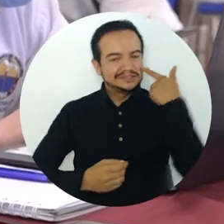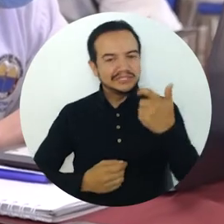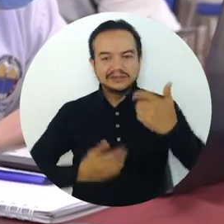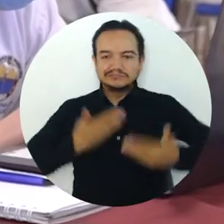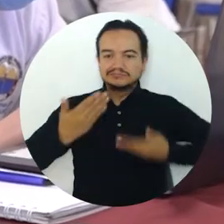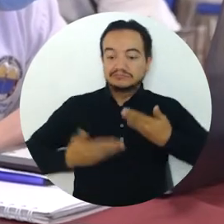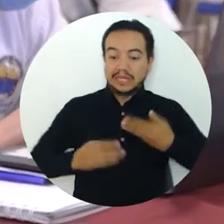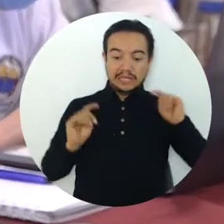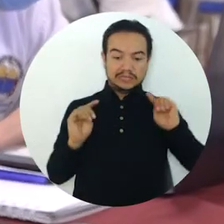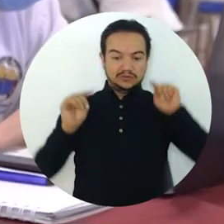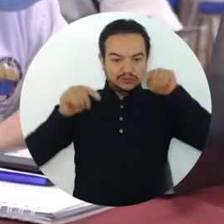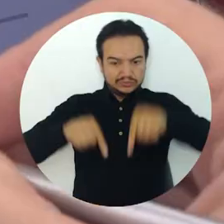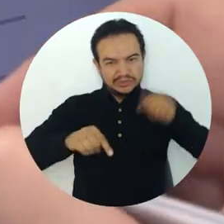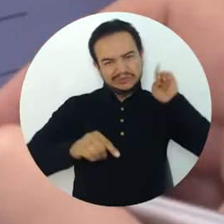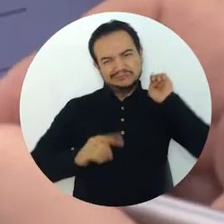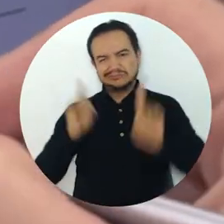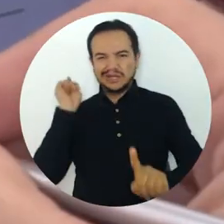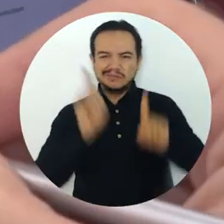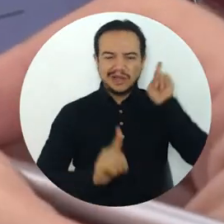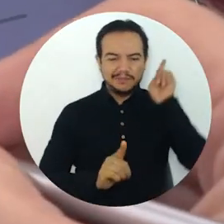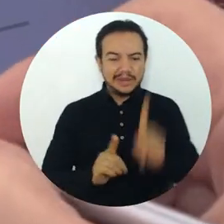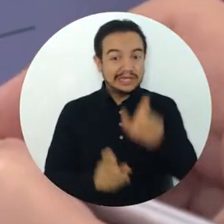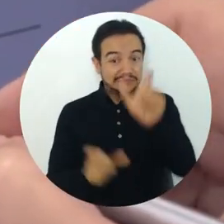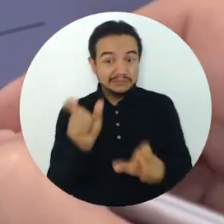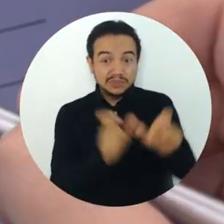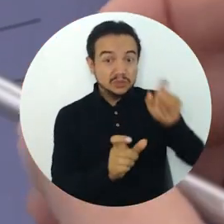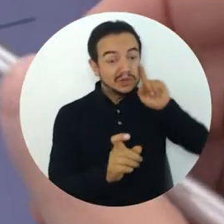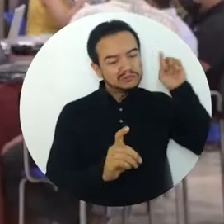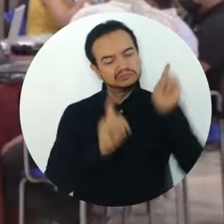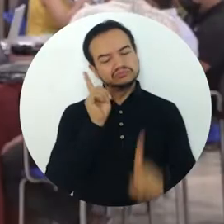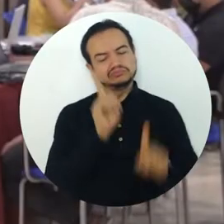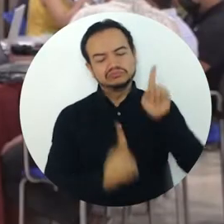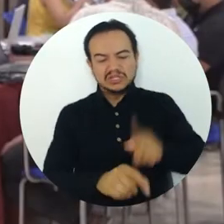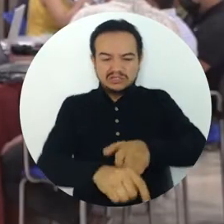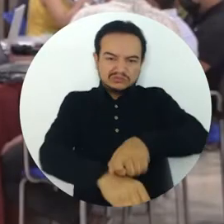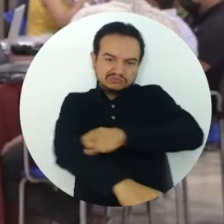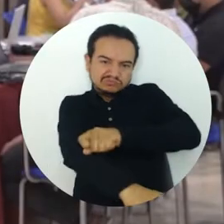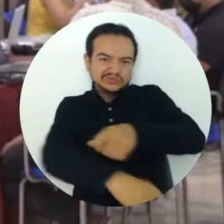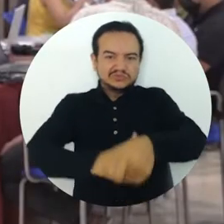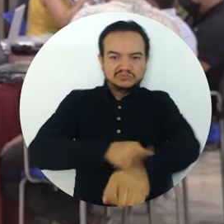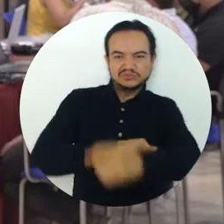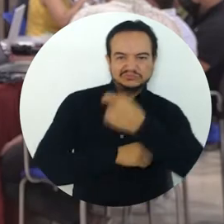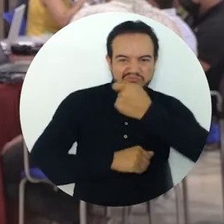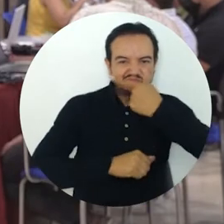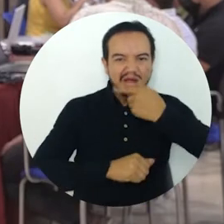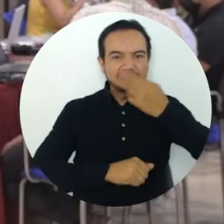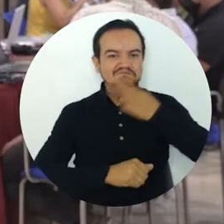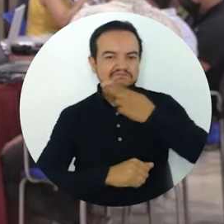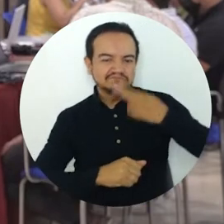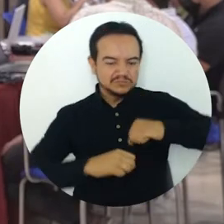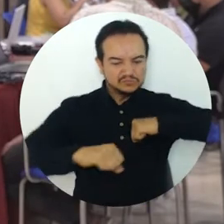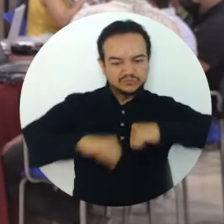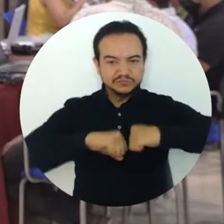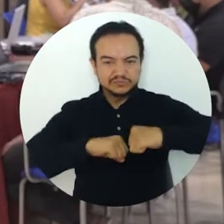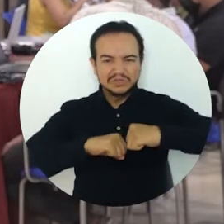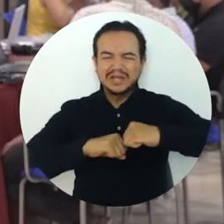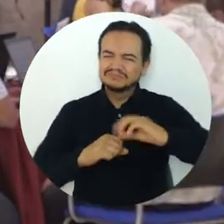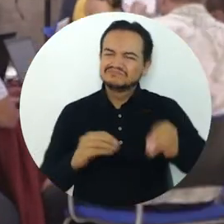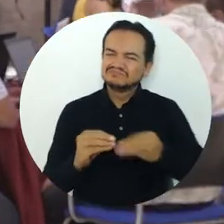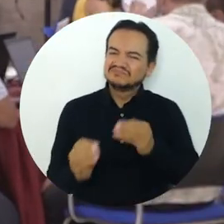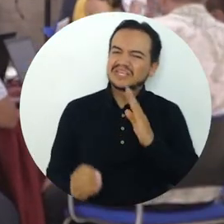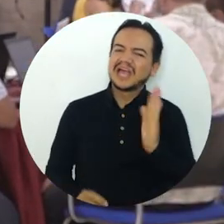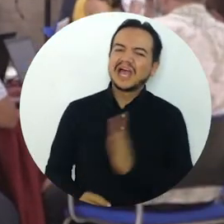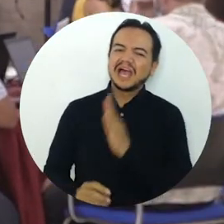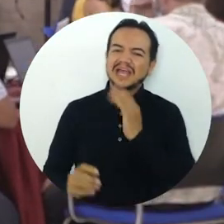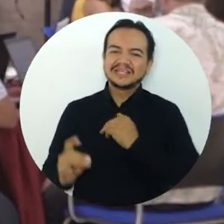muy satisfechos por la participación, el entusiasmo que han puesto cada una de las personas que hacen parte de este taller.